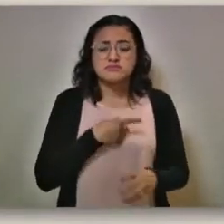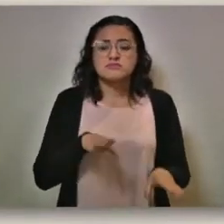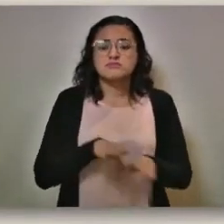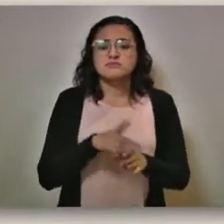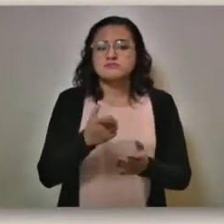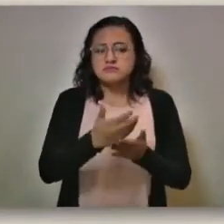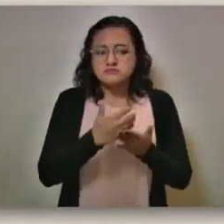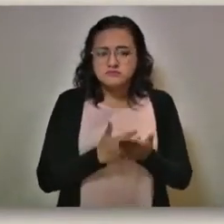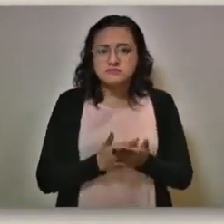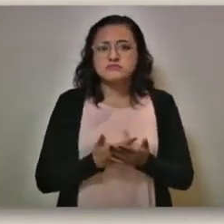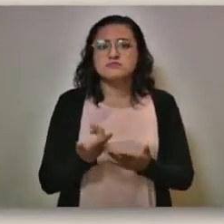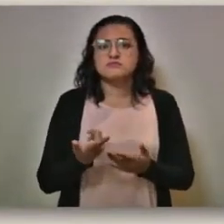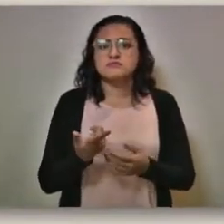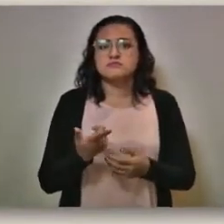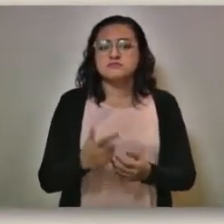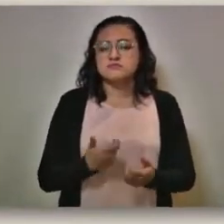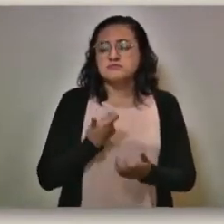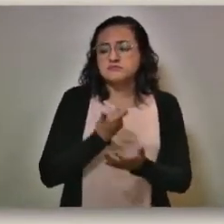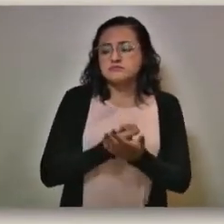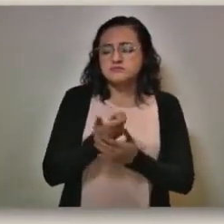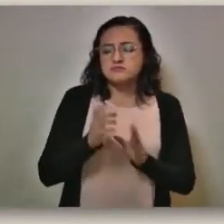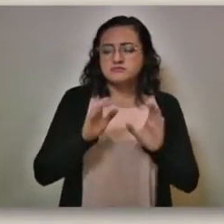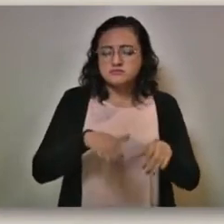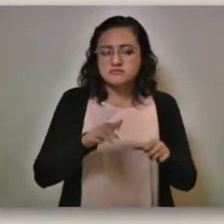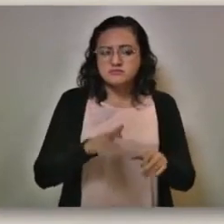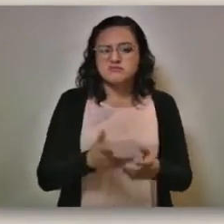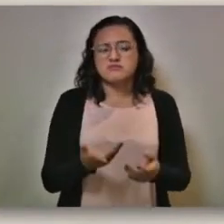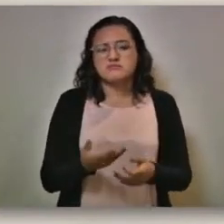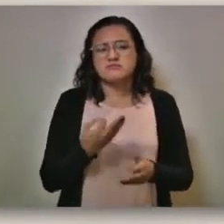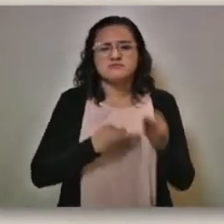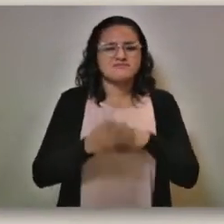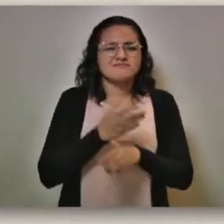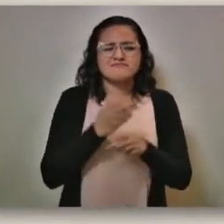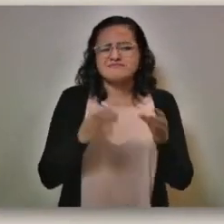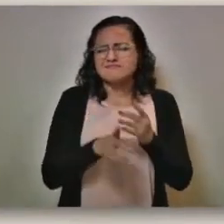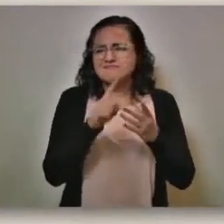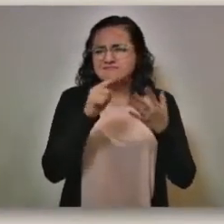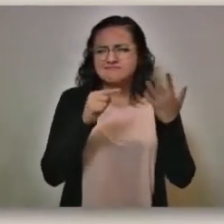las cuotas y al manejo de los recursos en específico, también se podría conocer su opinión. Gracias.